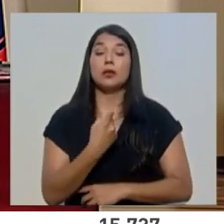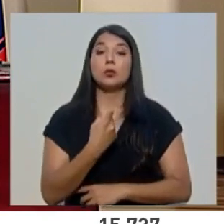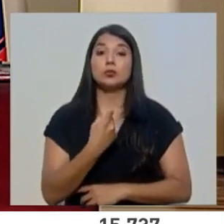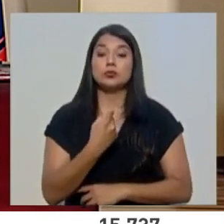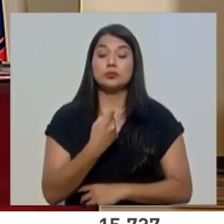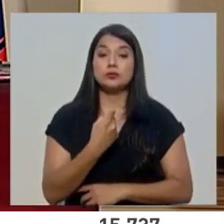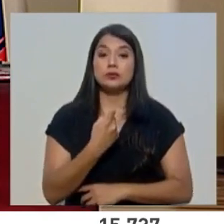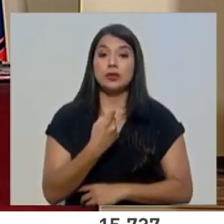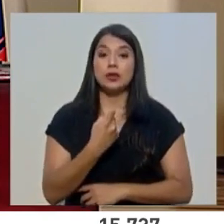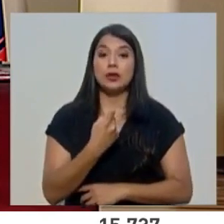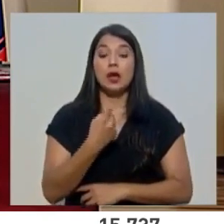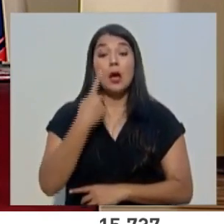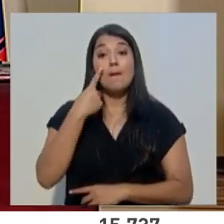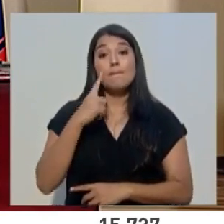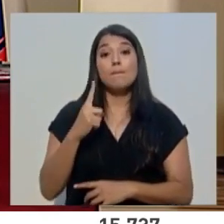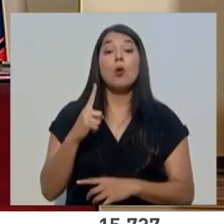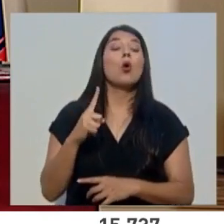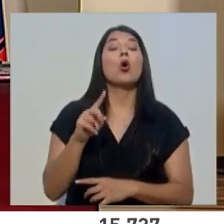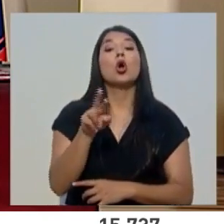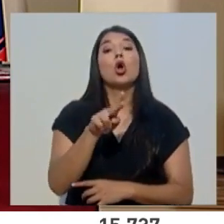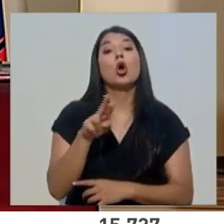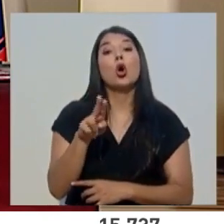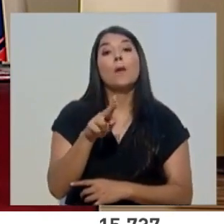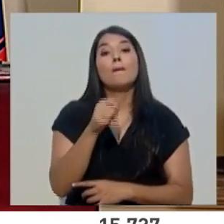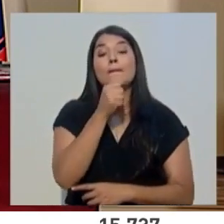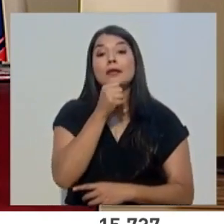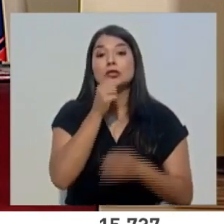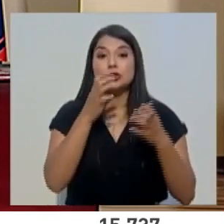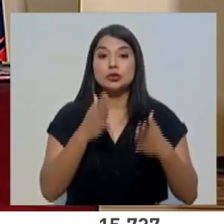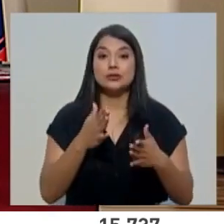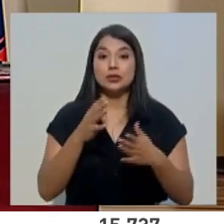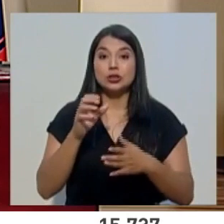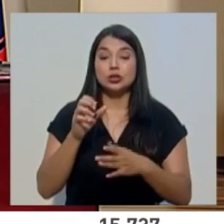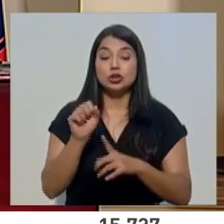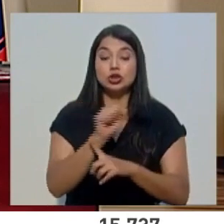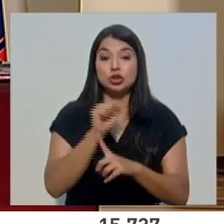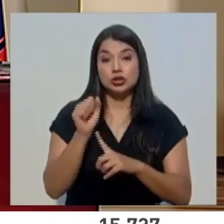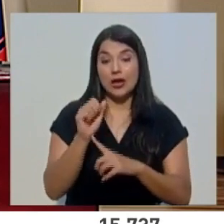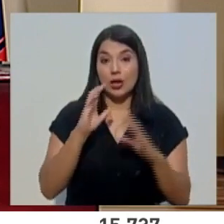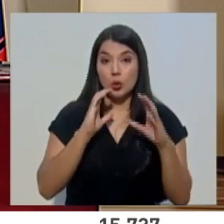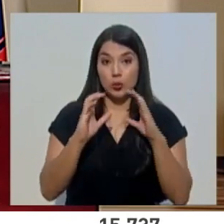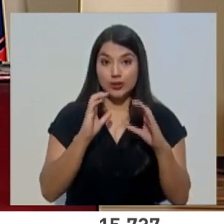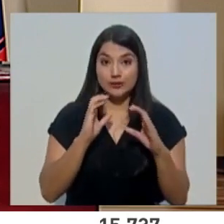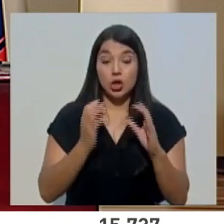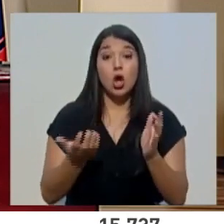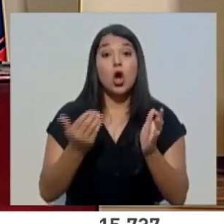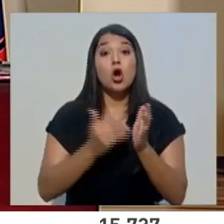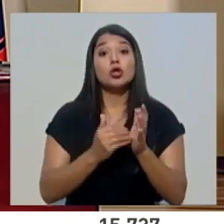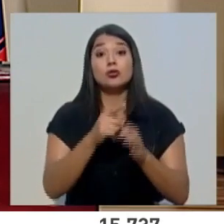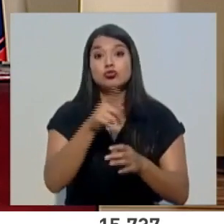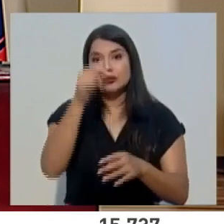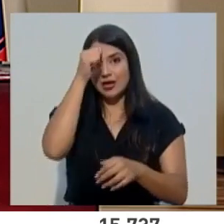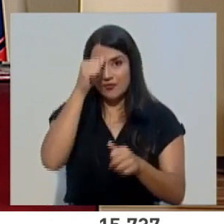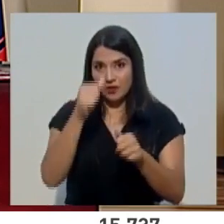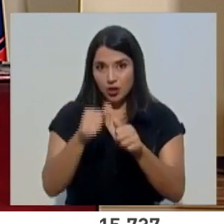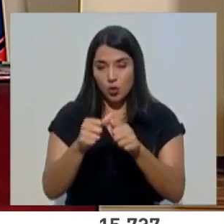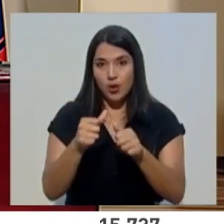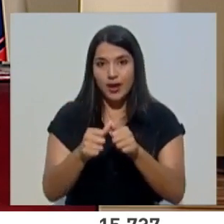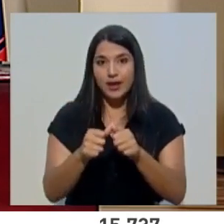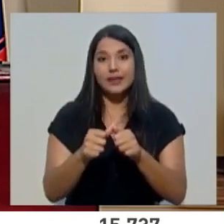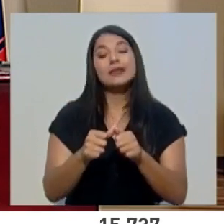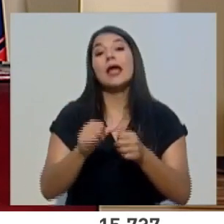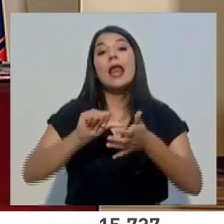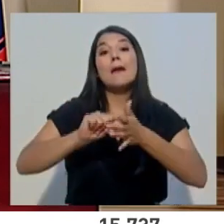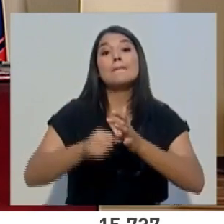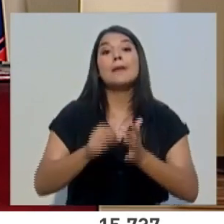esta consulta del colega de Sociable Comunicaciones. Nuevamente le recordamos a la población